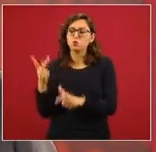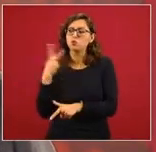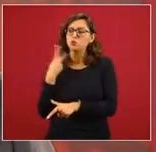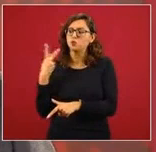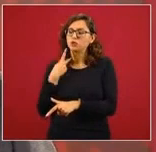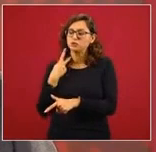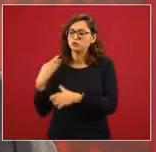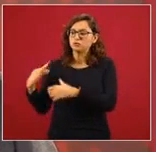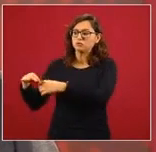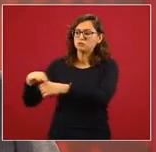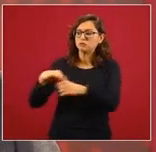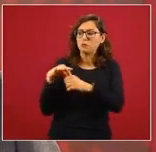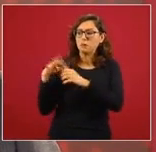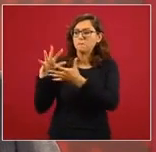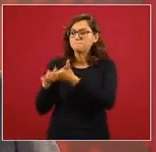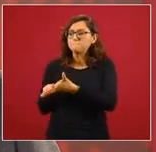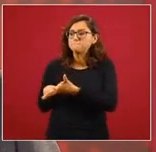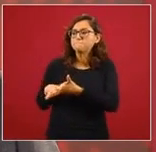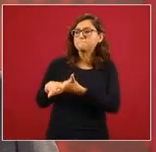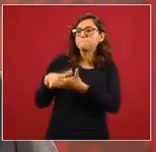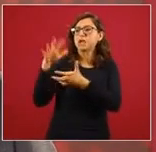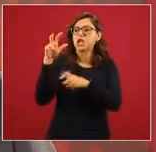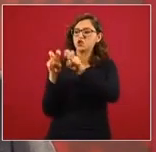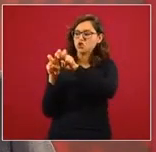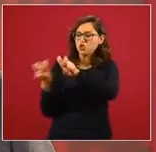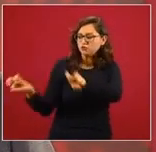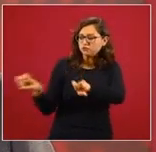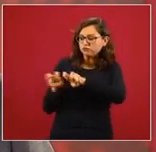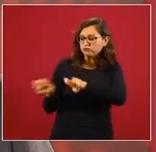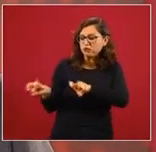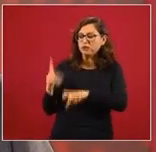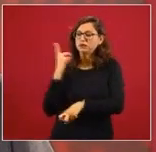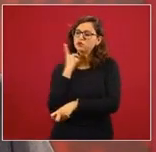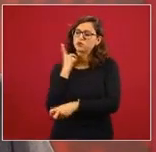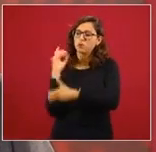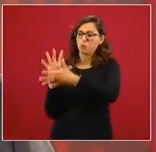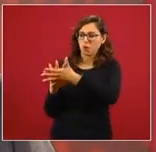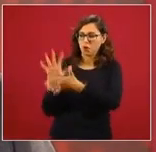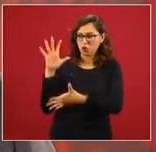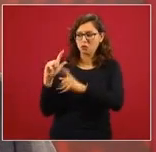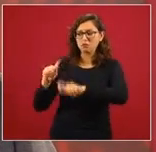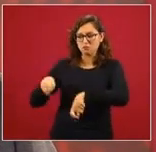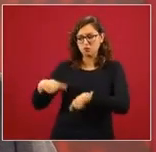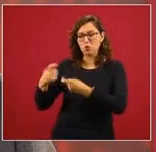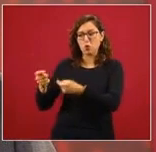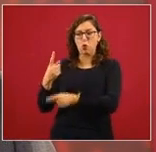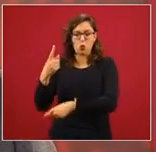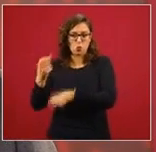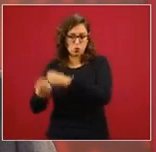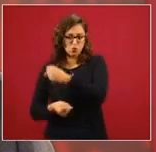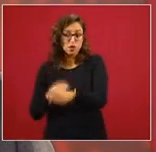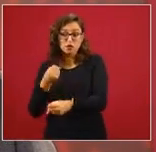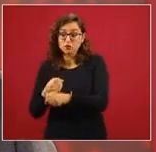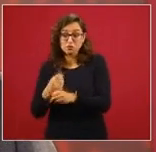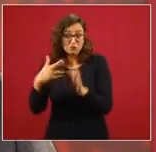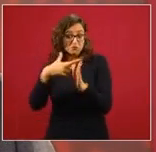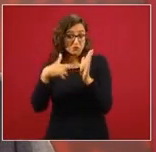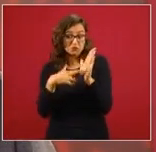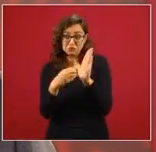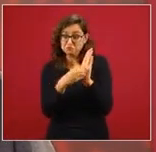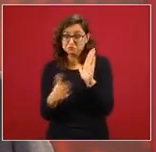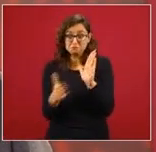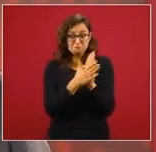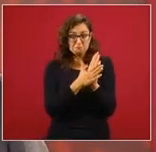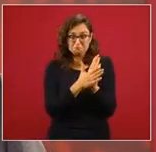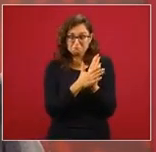escaños, que tiene más diputados, el reglamento se establece